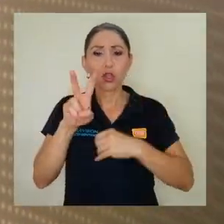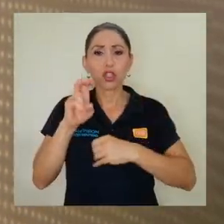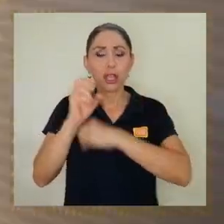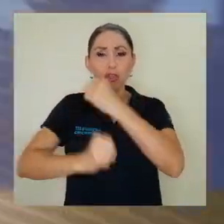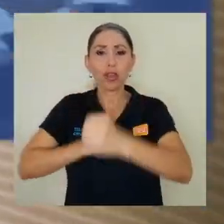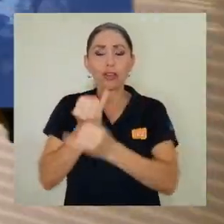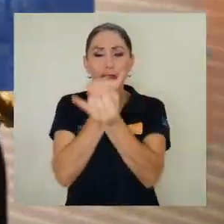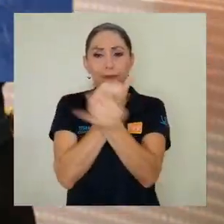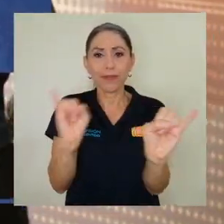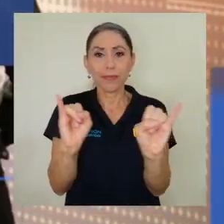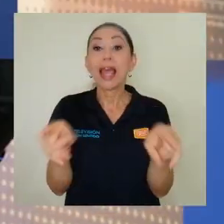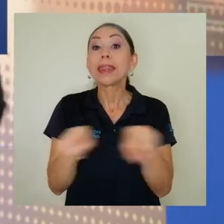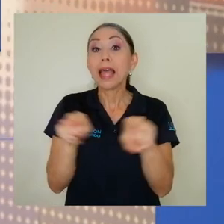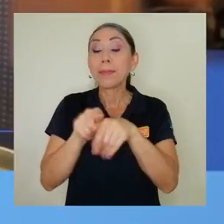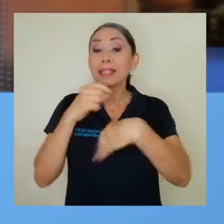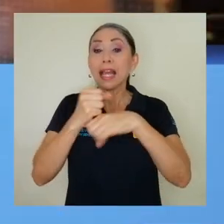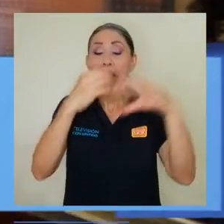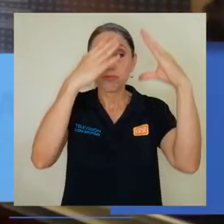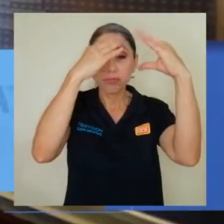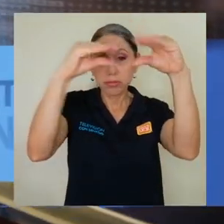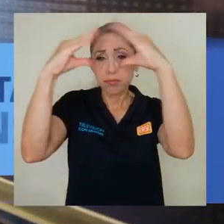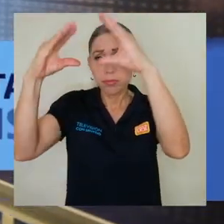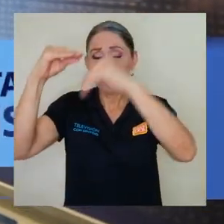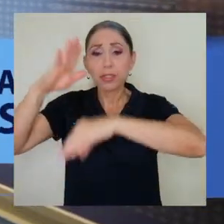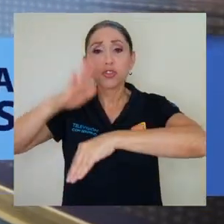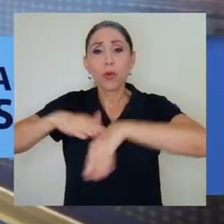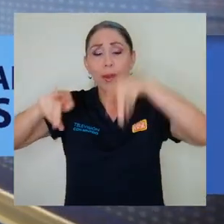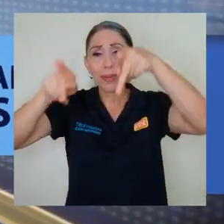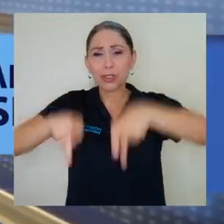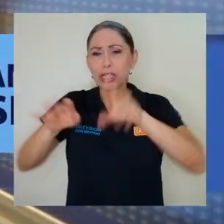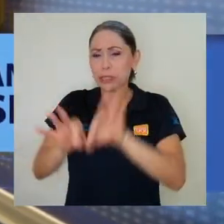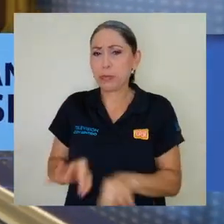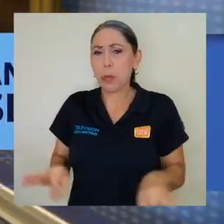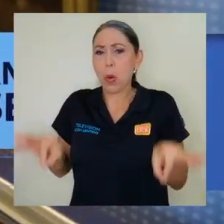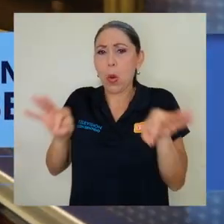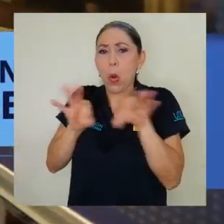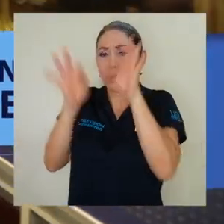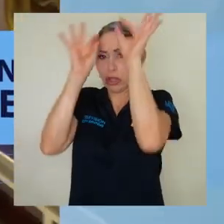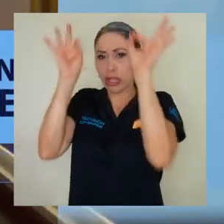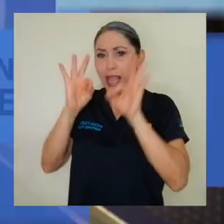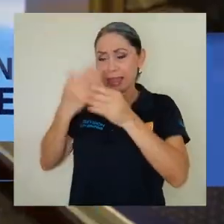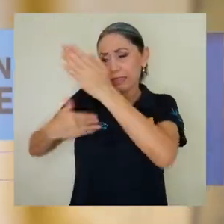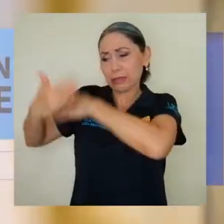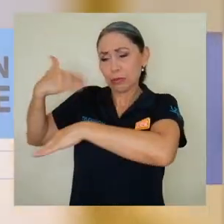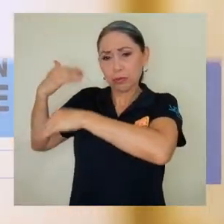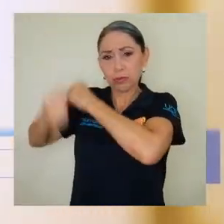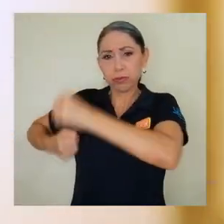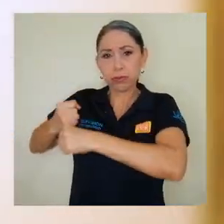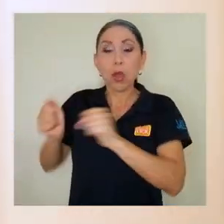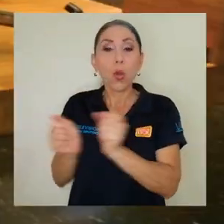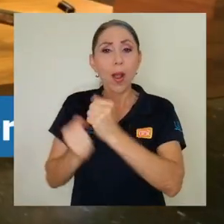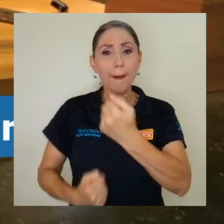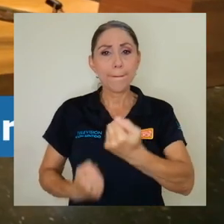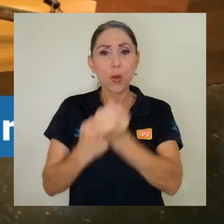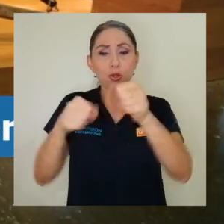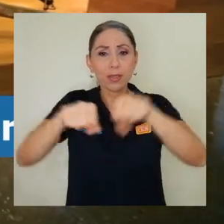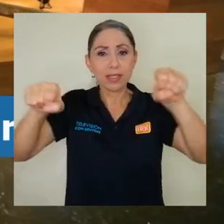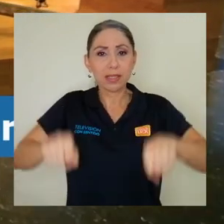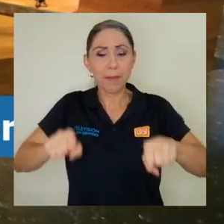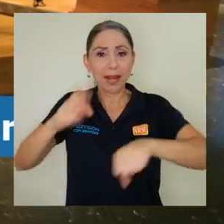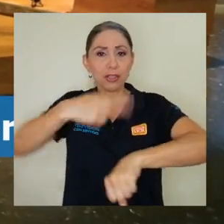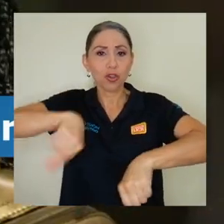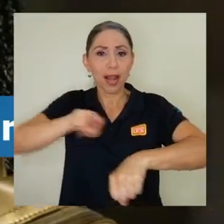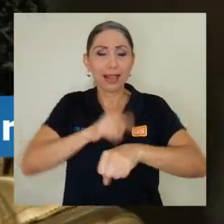Por otra parte, se producirán cápsulas informativas sobre personajes relevantes de este periodo independentista con apoyo del Sistema Nacional de